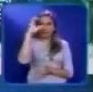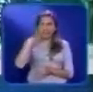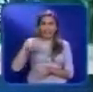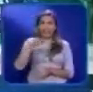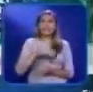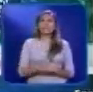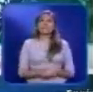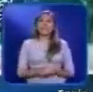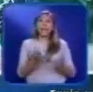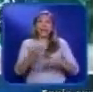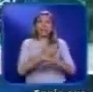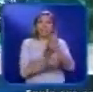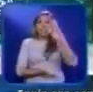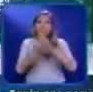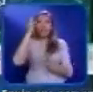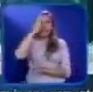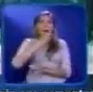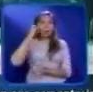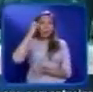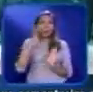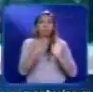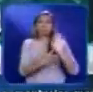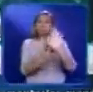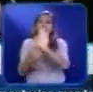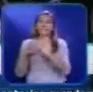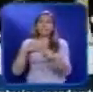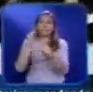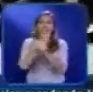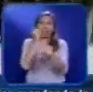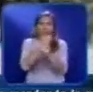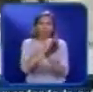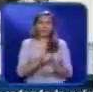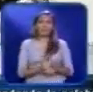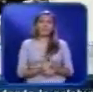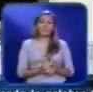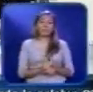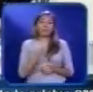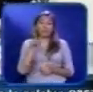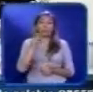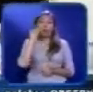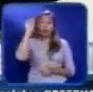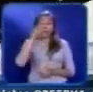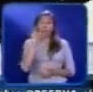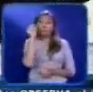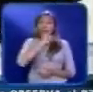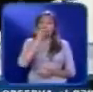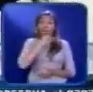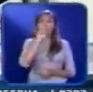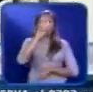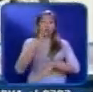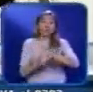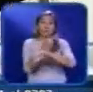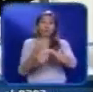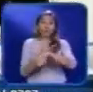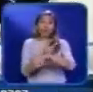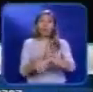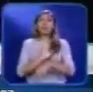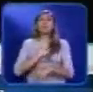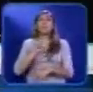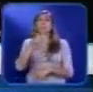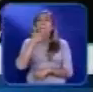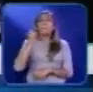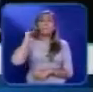partir a Europa a ofrecer lo mejor de su trabajo El Deseo Jordano le hará disfrutar durante dos horas de lo mejor de sus 25